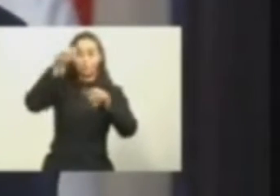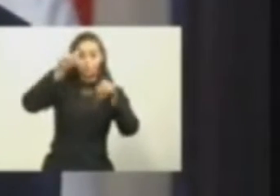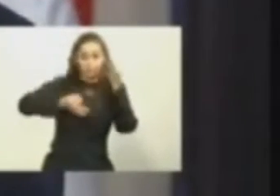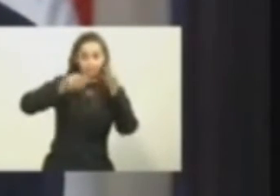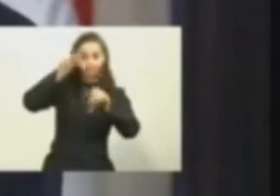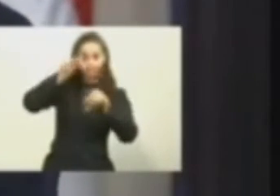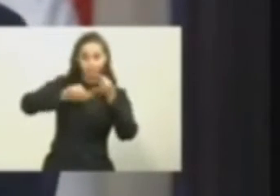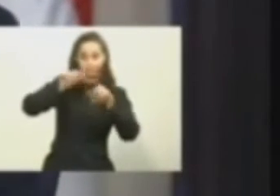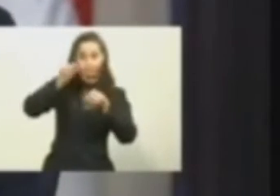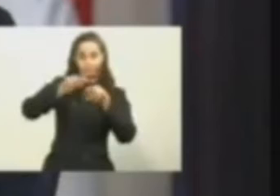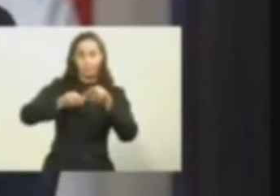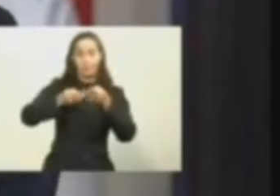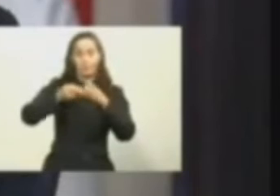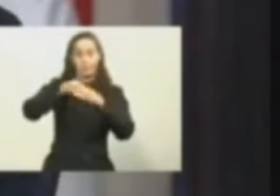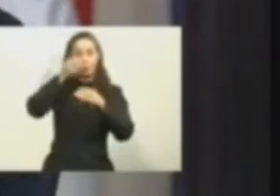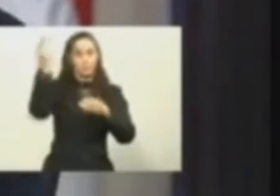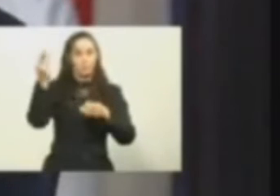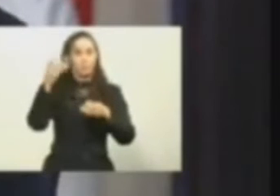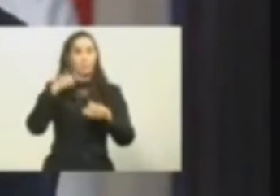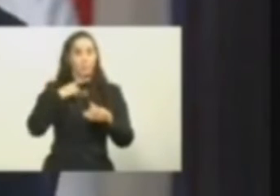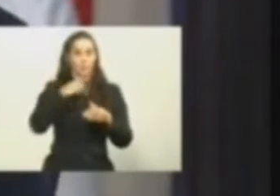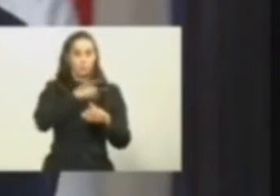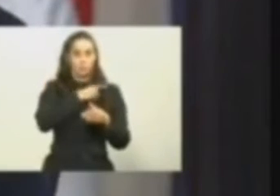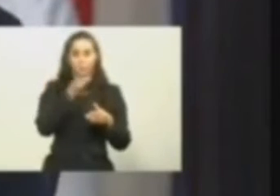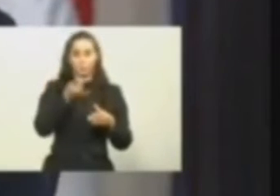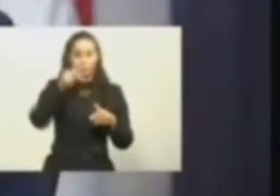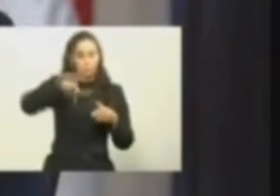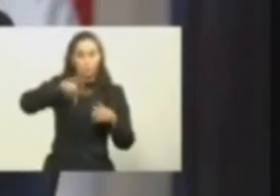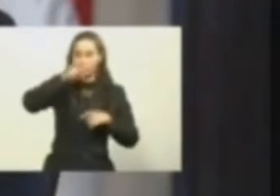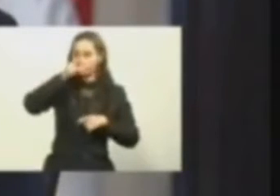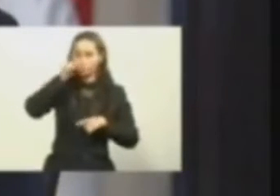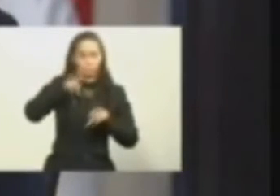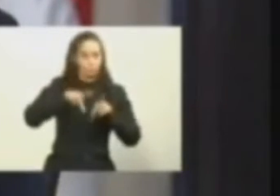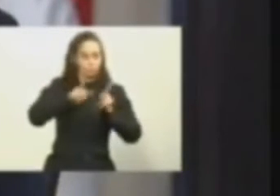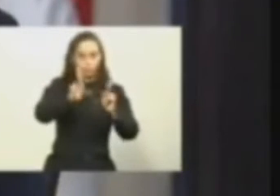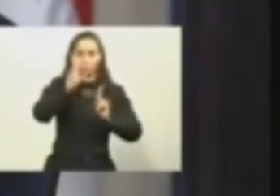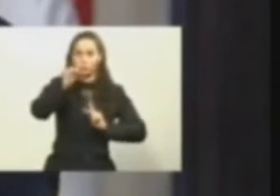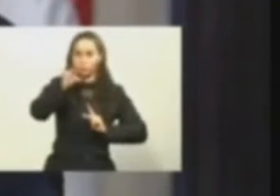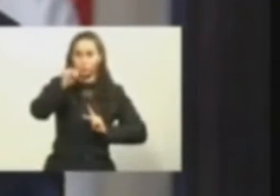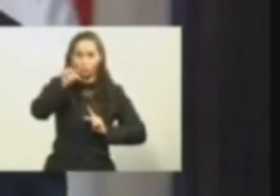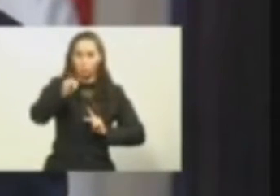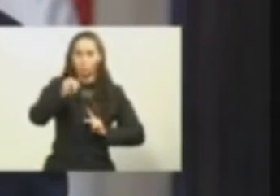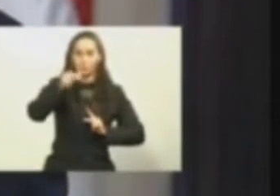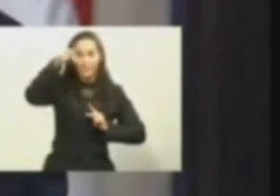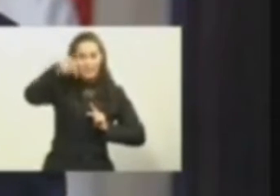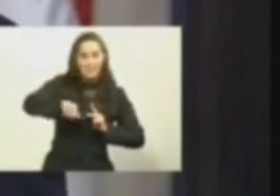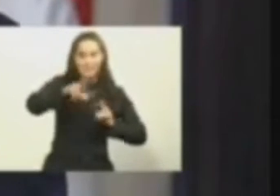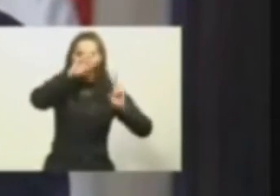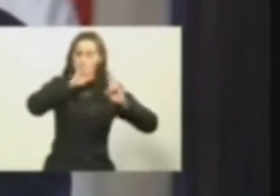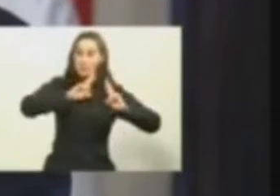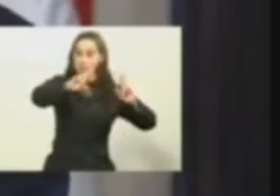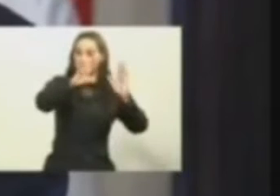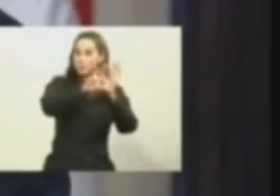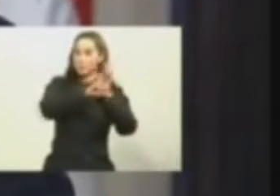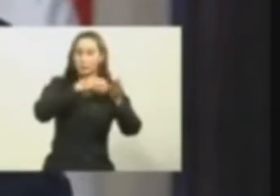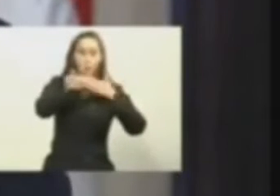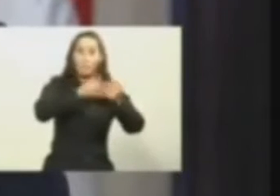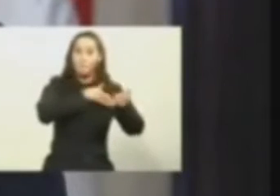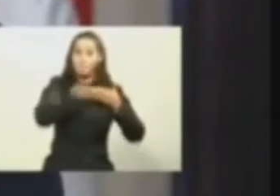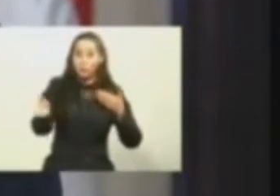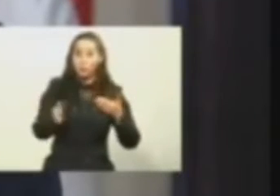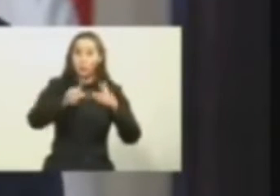dispuesto el envío de este caso a la fiscal nacional de partido para fines de lugar. Establece el comunicado.